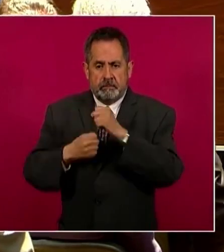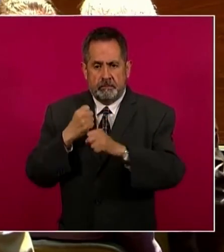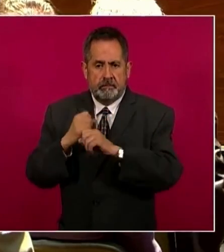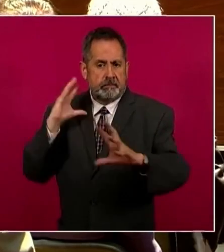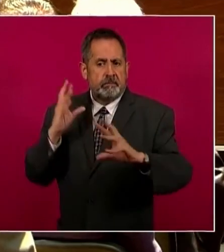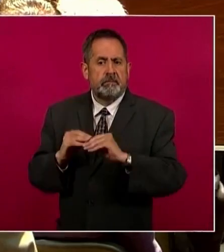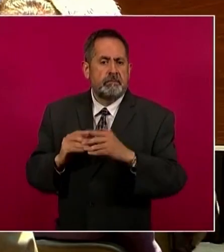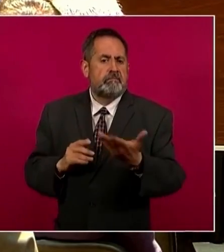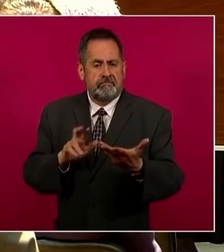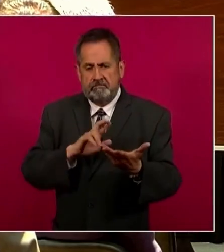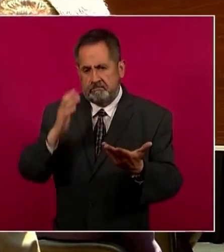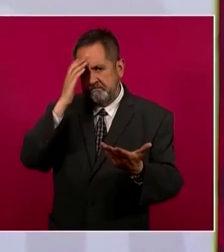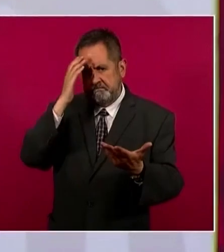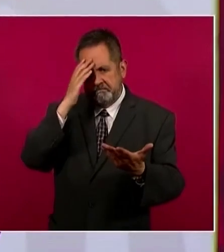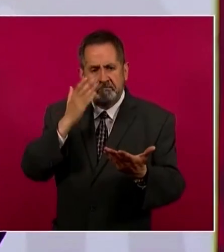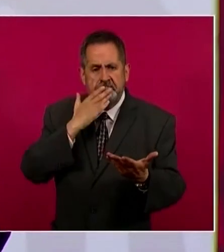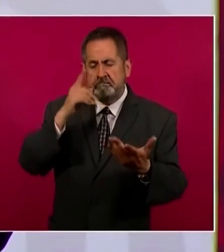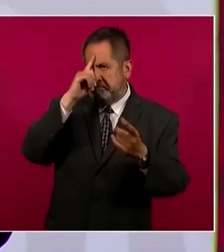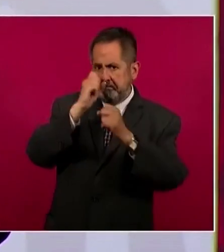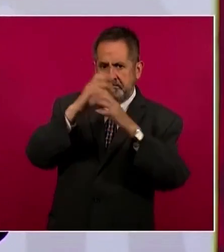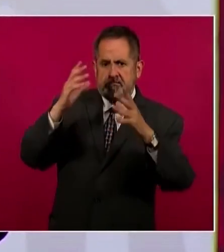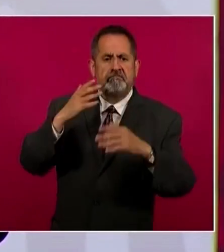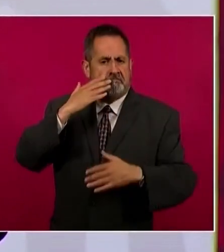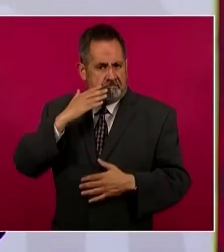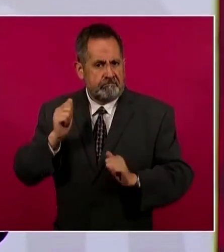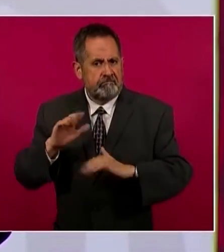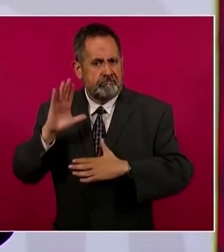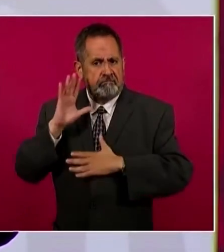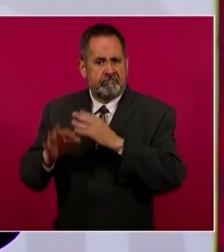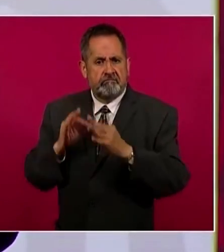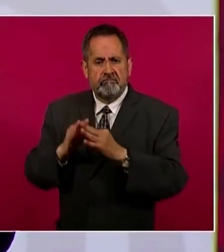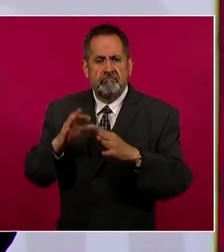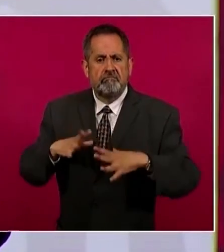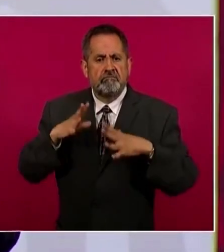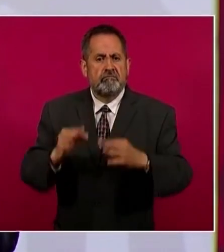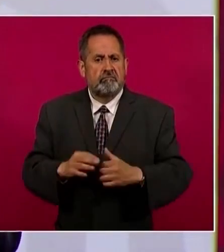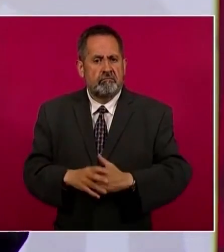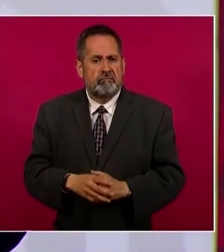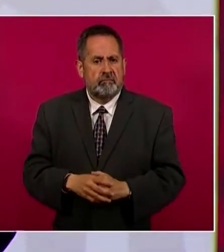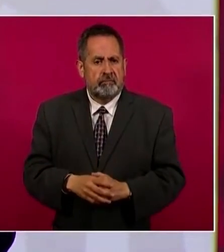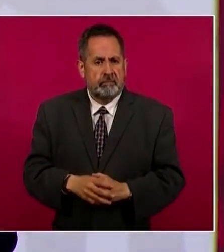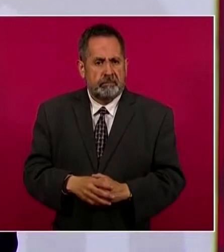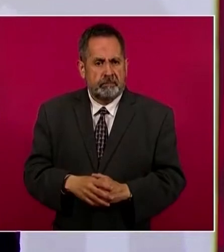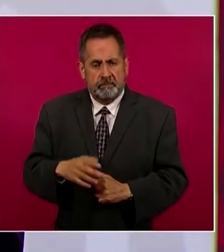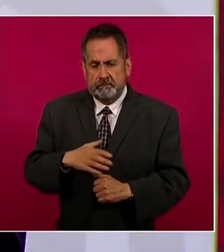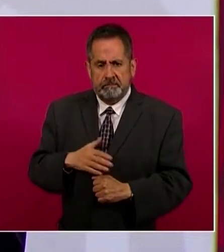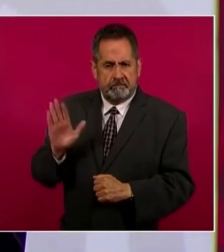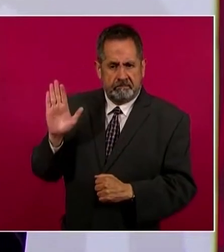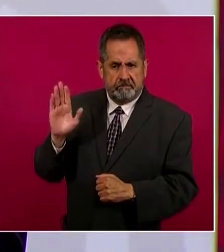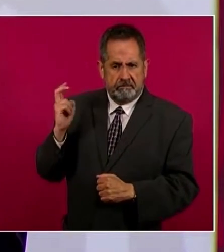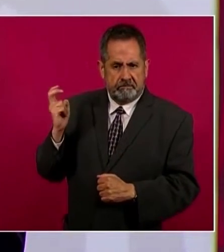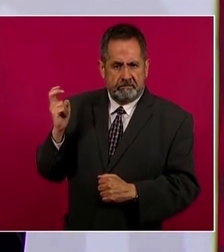reconocemos la visión y el compromiso de los fundadores. Tengo aquí conmigo